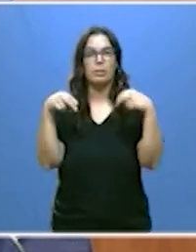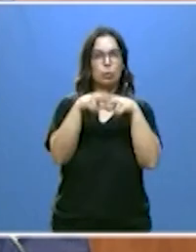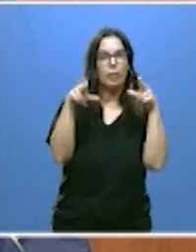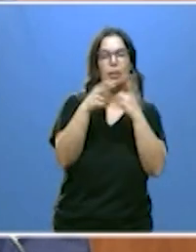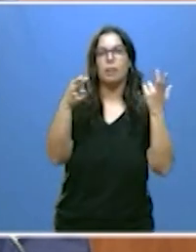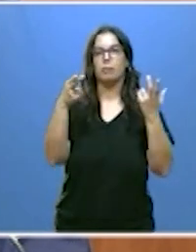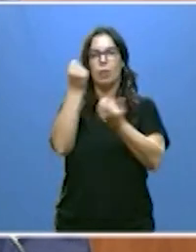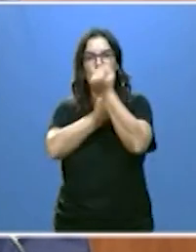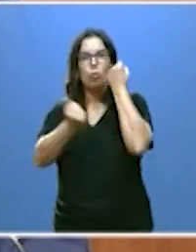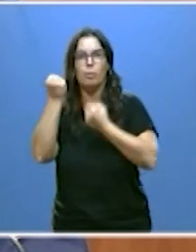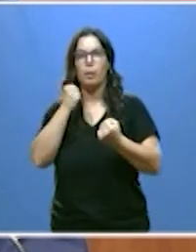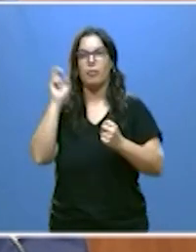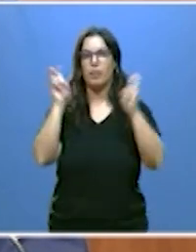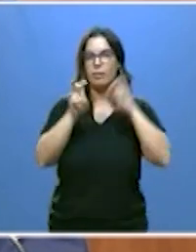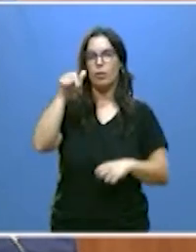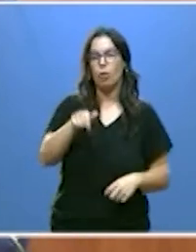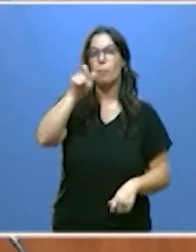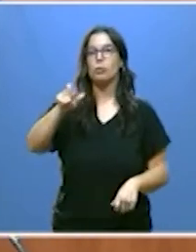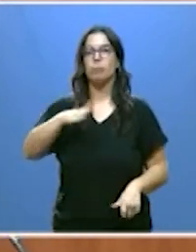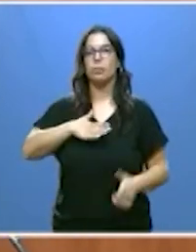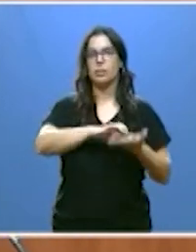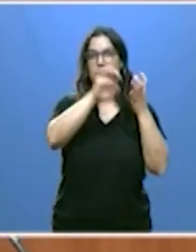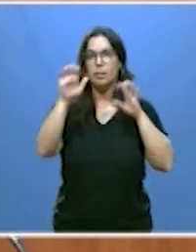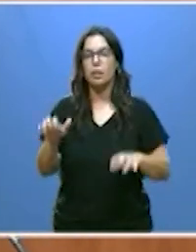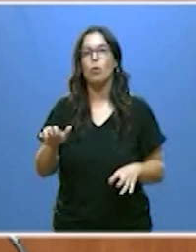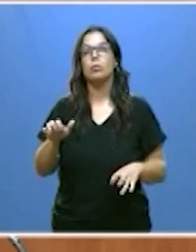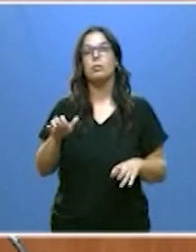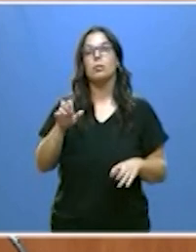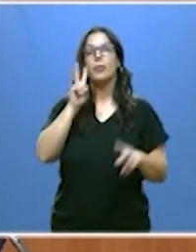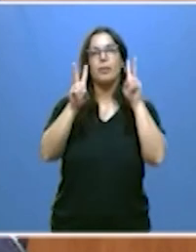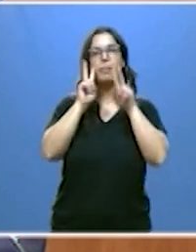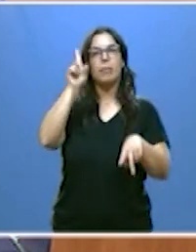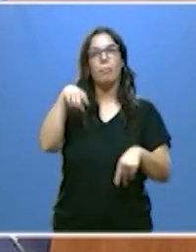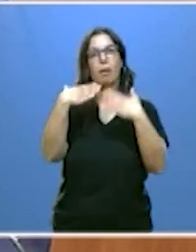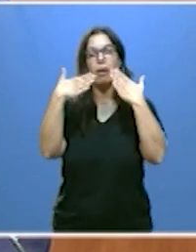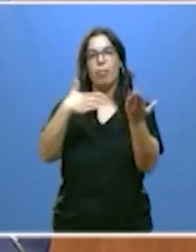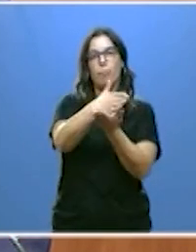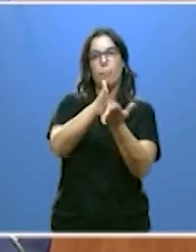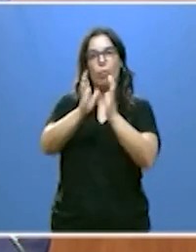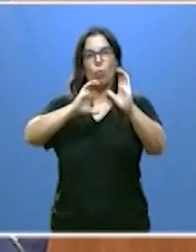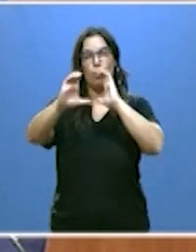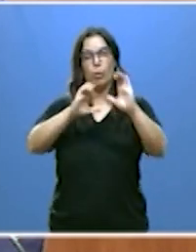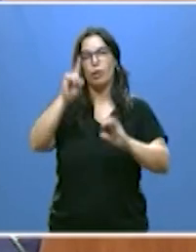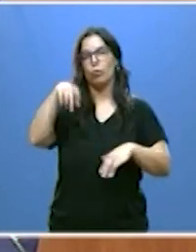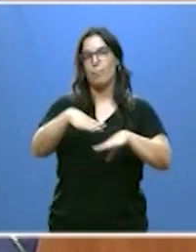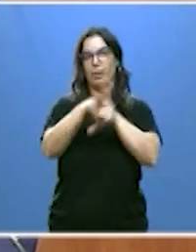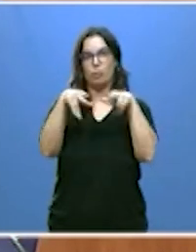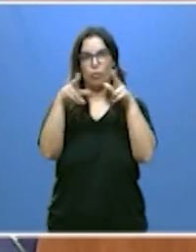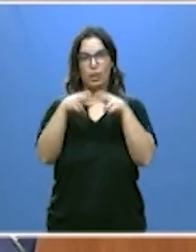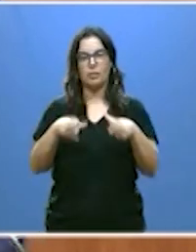acompañan, castellanos y leoneses, que nos siguen a través de los medios de comunicación y de las redes sociales.